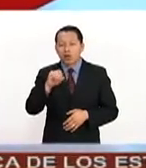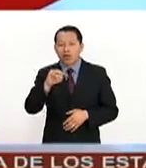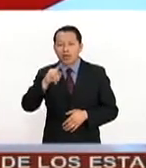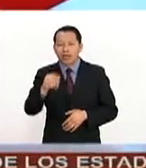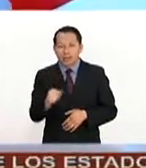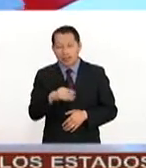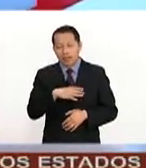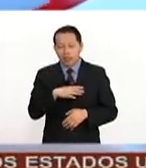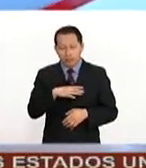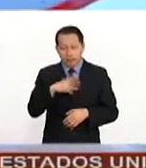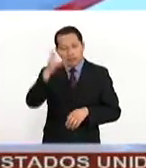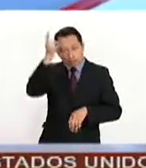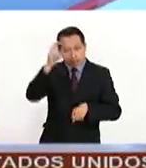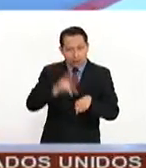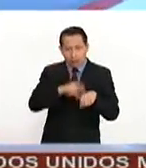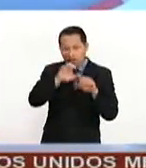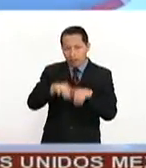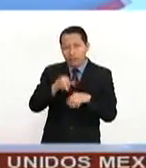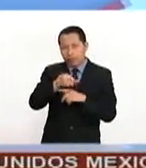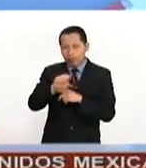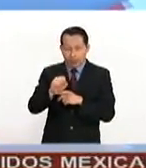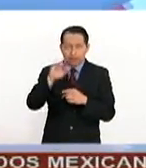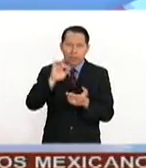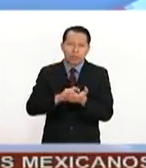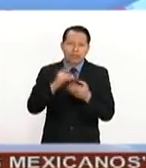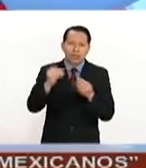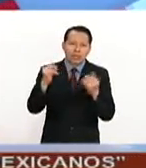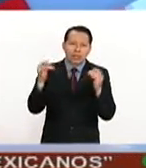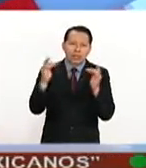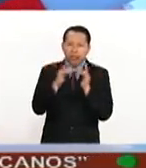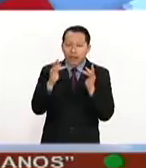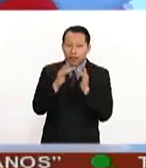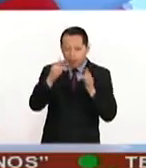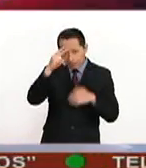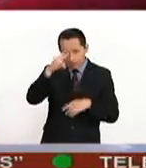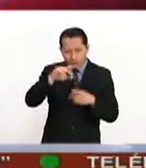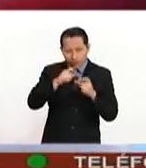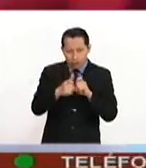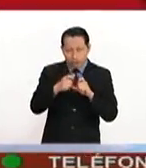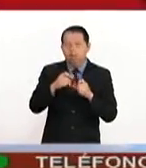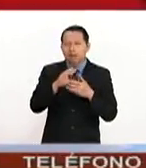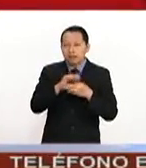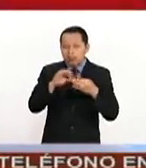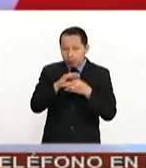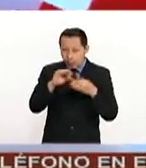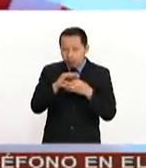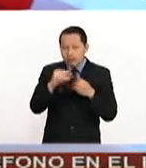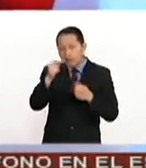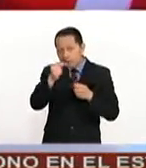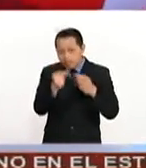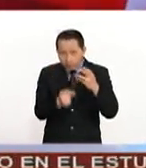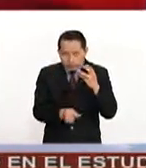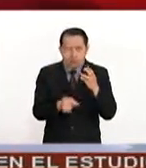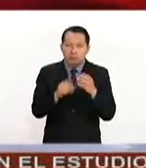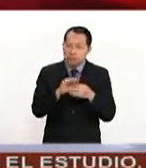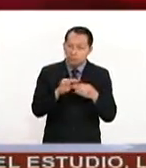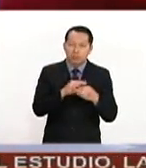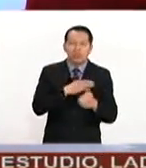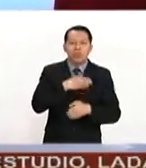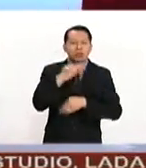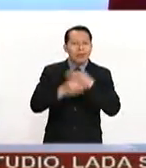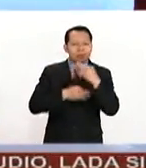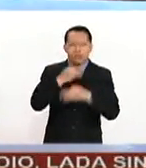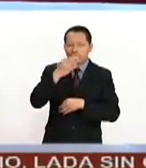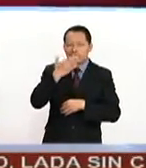Incorporación, muchísimas gracias del IMSS, muchísimas gracias por estar con nosotros en México al Día, compartirnos estos datos que sin duda son buenas noticias